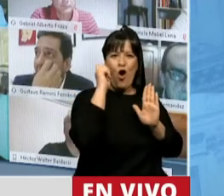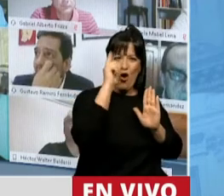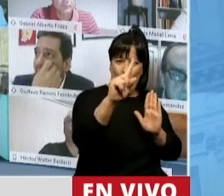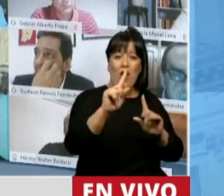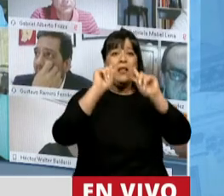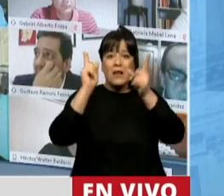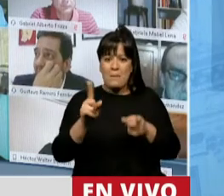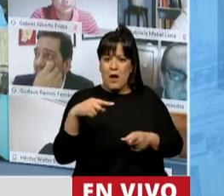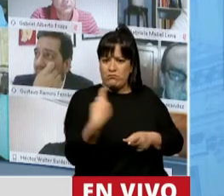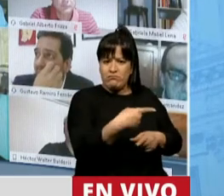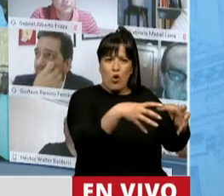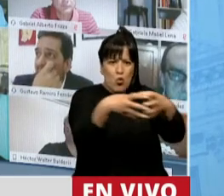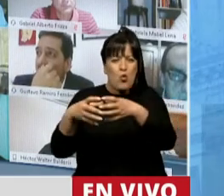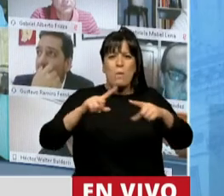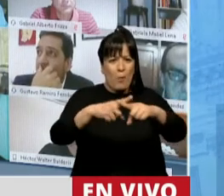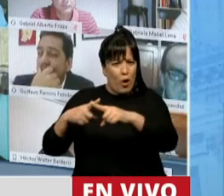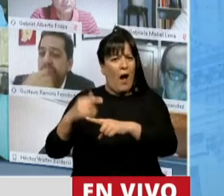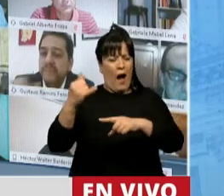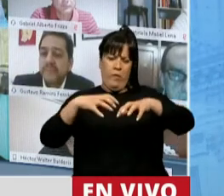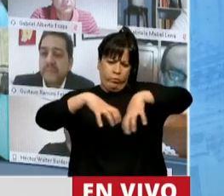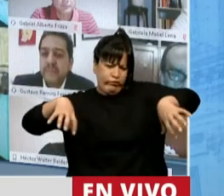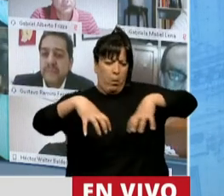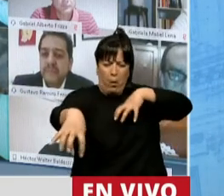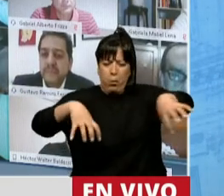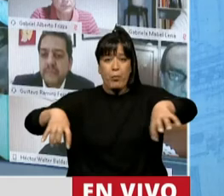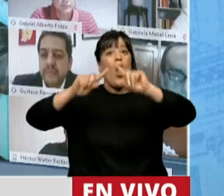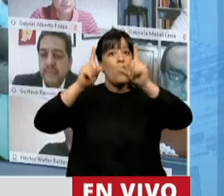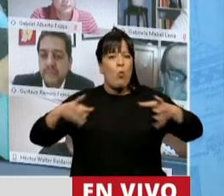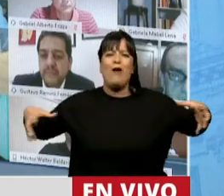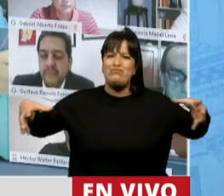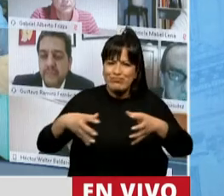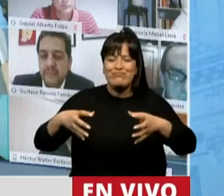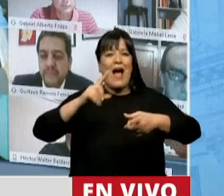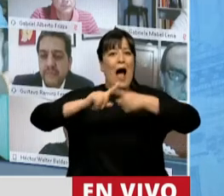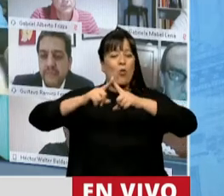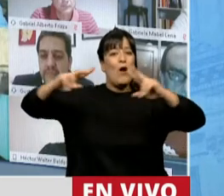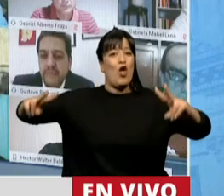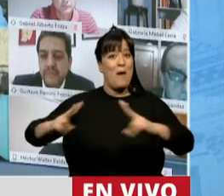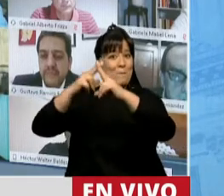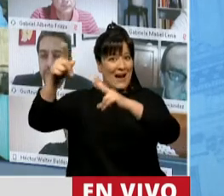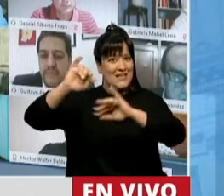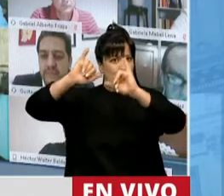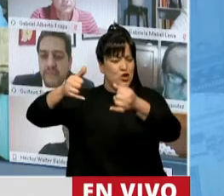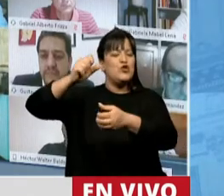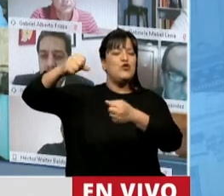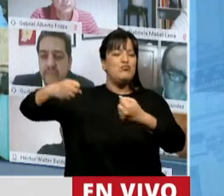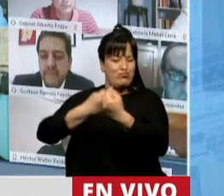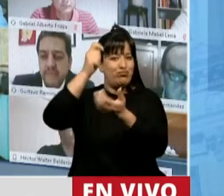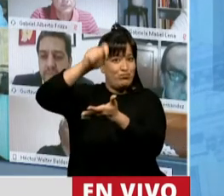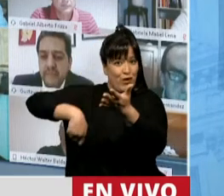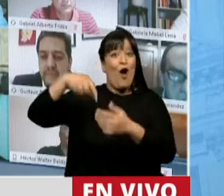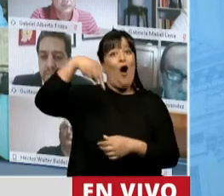fuerzas políticas y pese a la grieta volver a concertar una política de Estado en el Acuerdo de París, hoy lo estamos haciendo con Escazú.